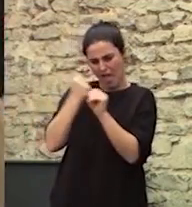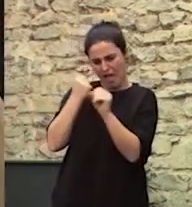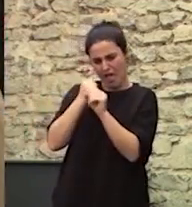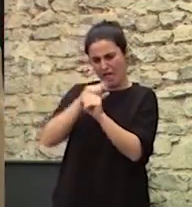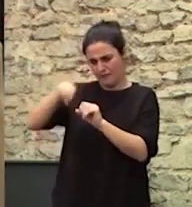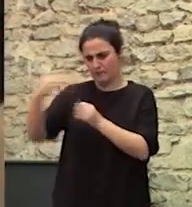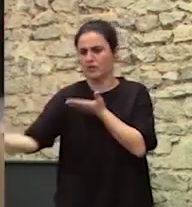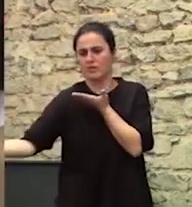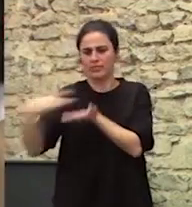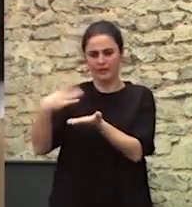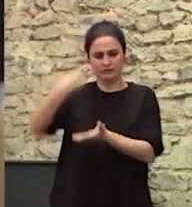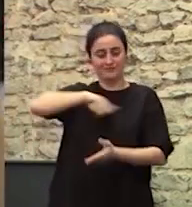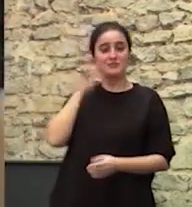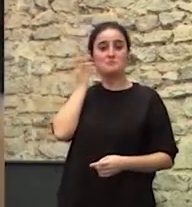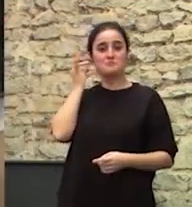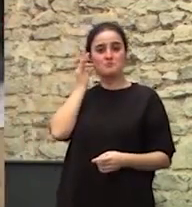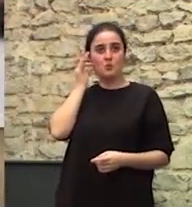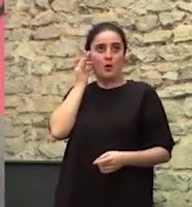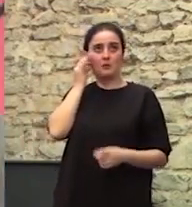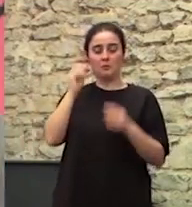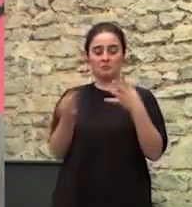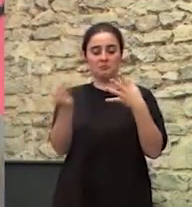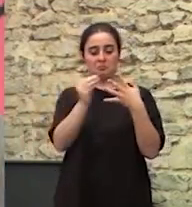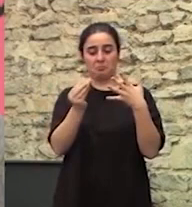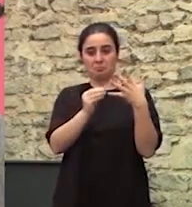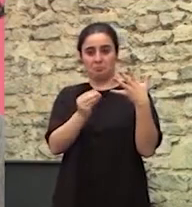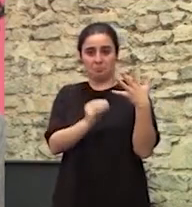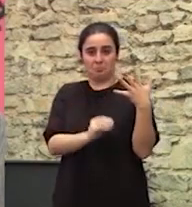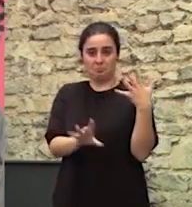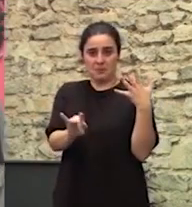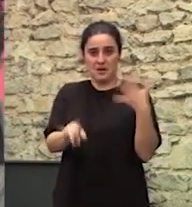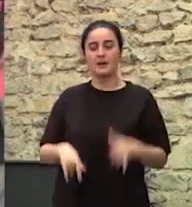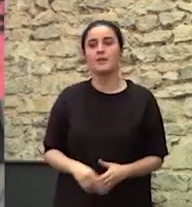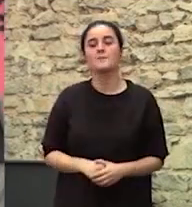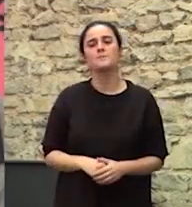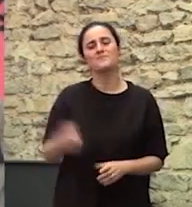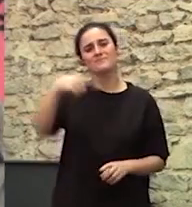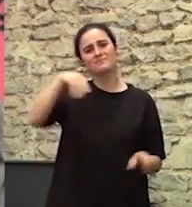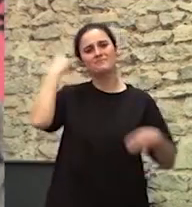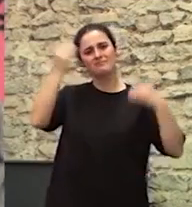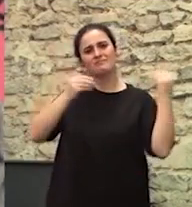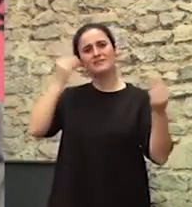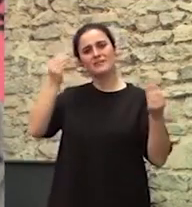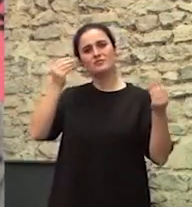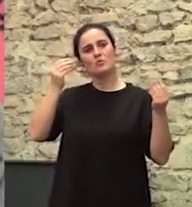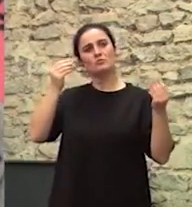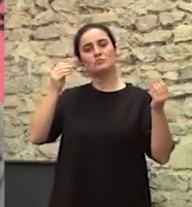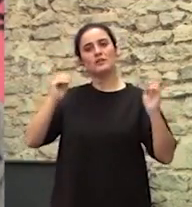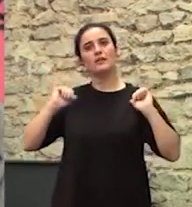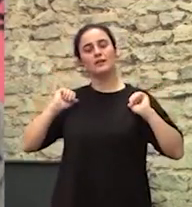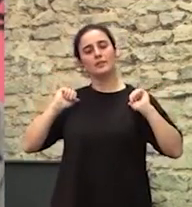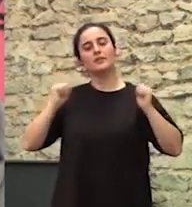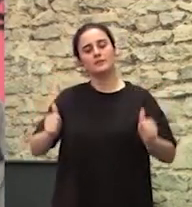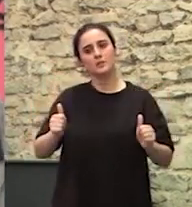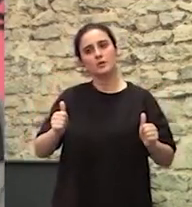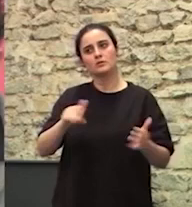pata en el culo y te ponen como de relleno en las listas ¿Vosotros creéis que esa iniciativa Que